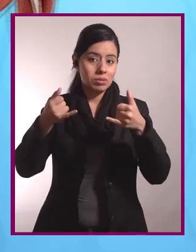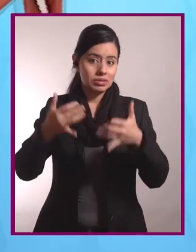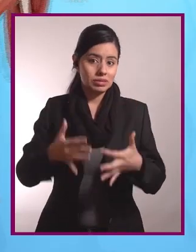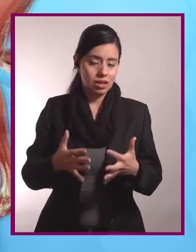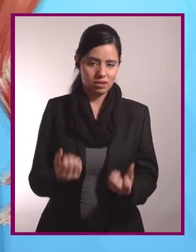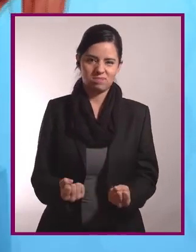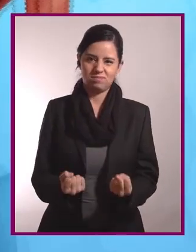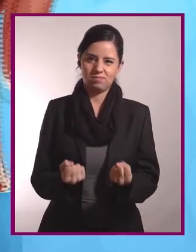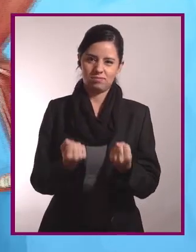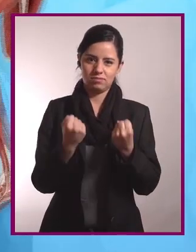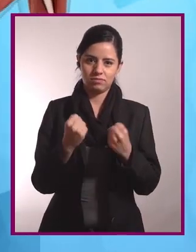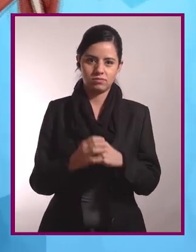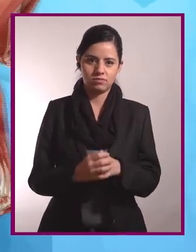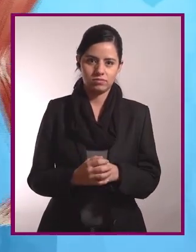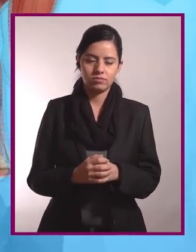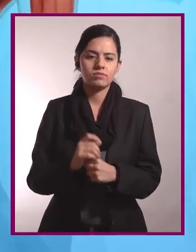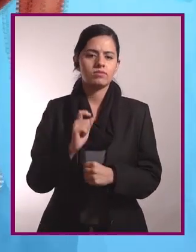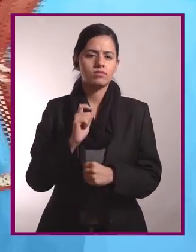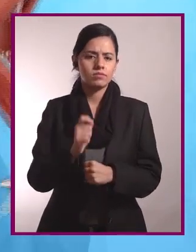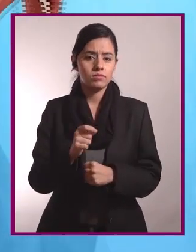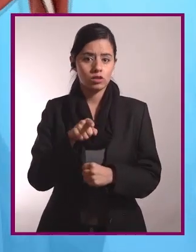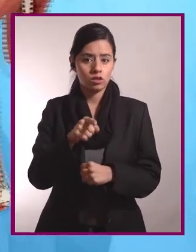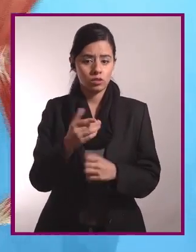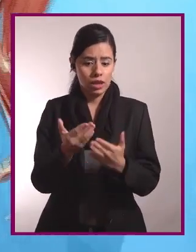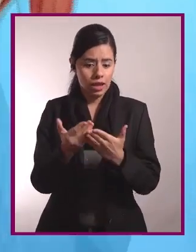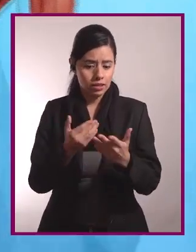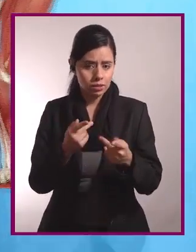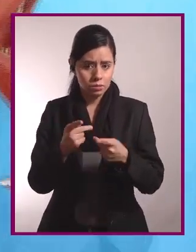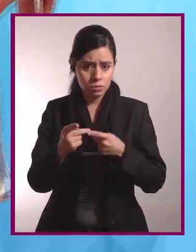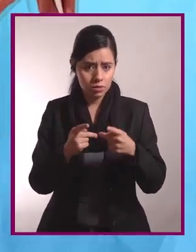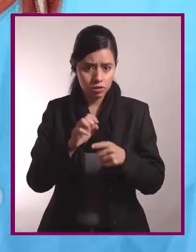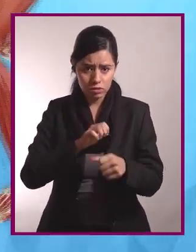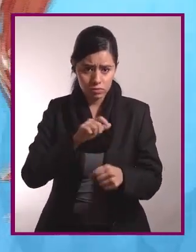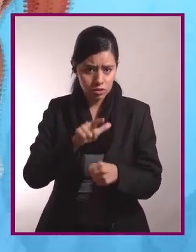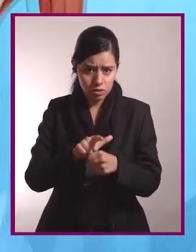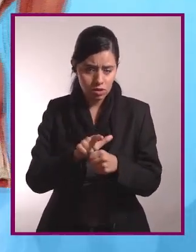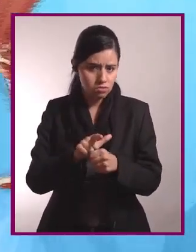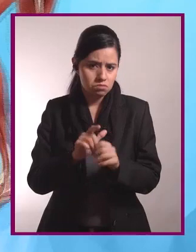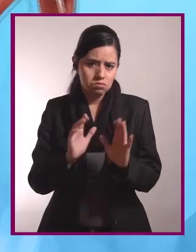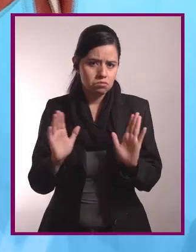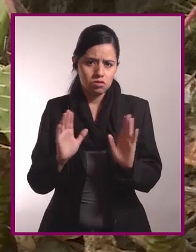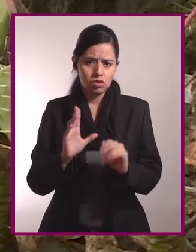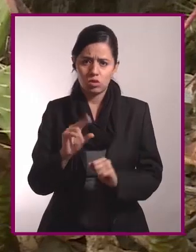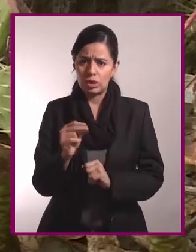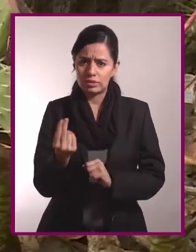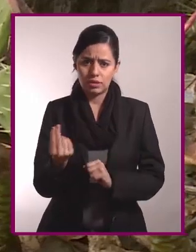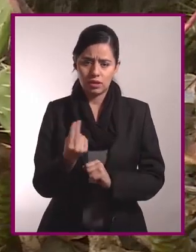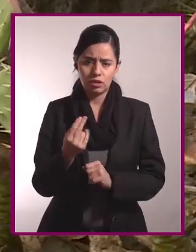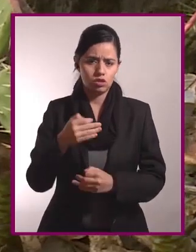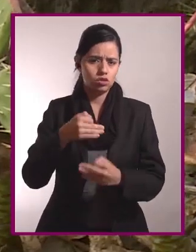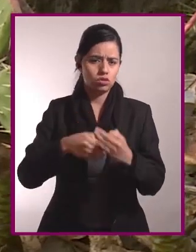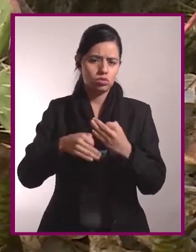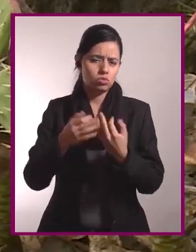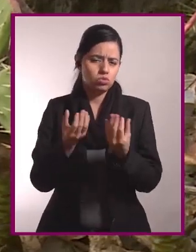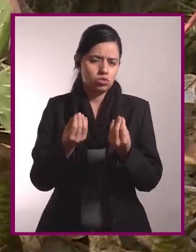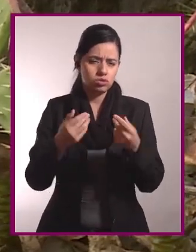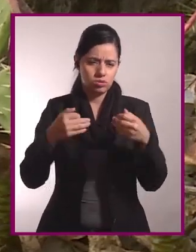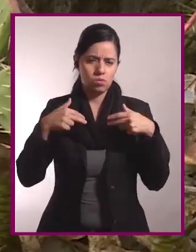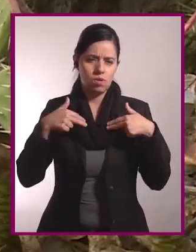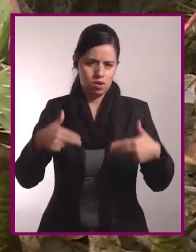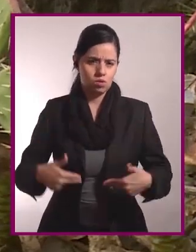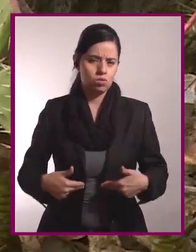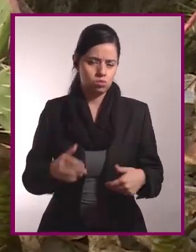Es decir, sin una preparación especial previa, casi todos los seres humanos pueden hacerlo. Sin embargo,